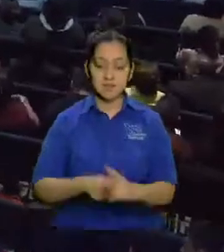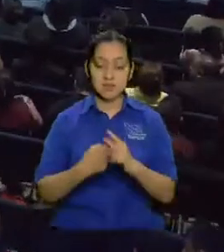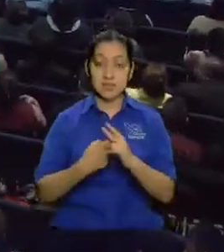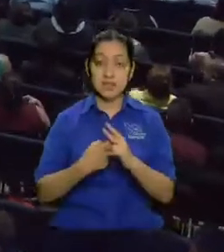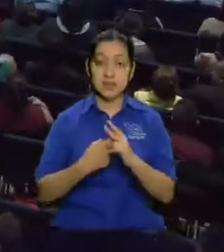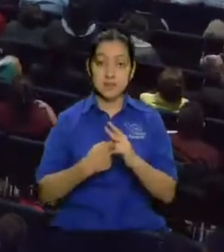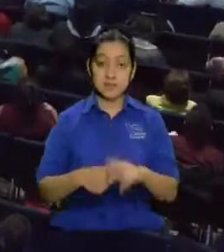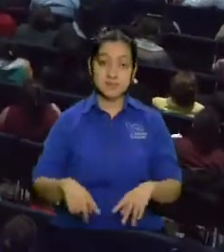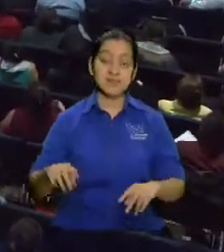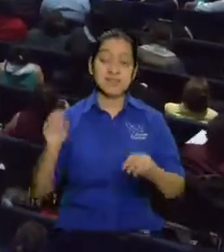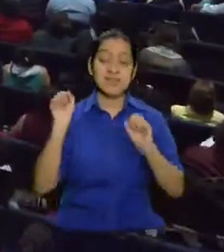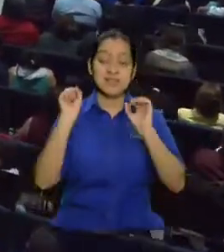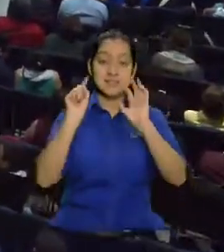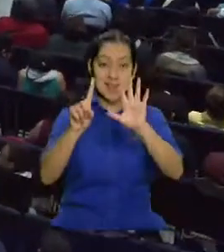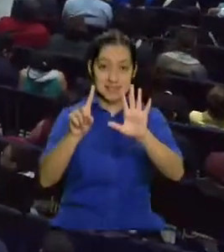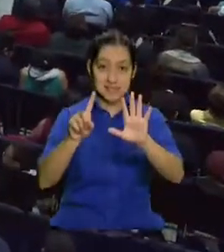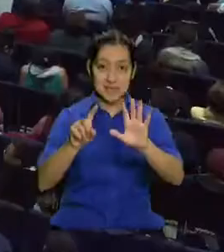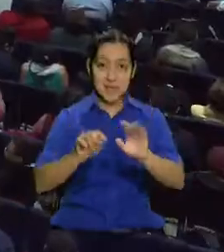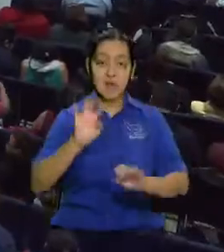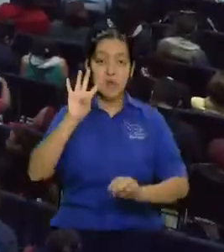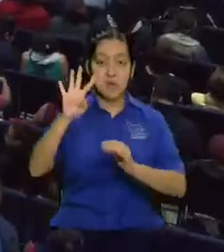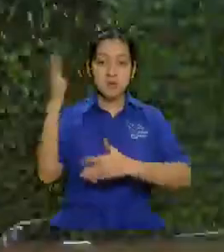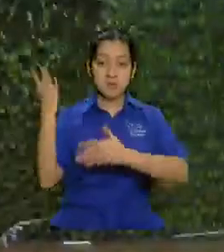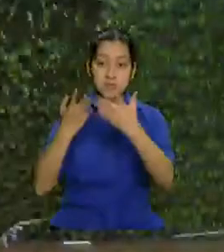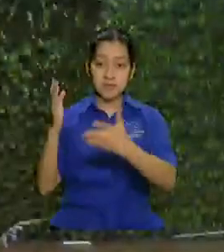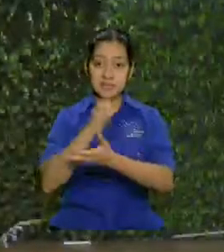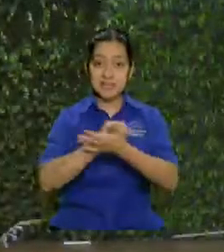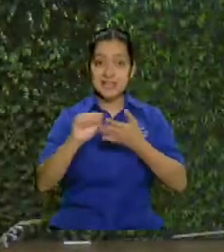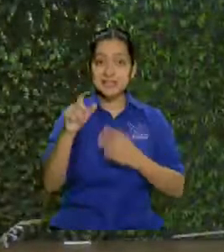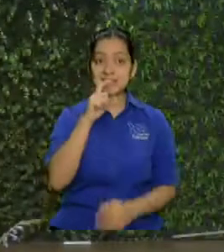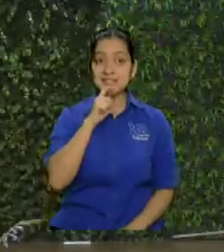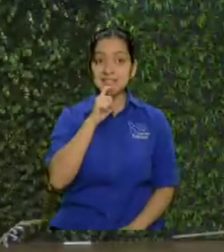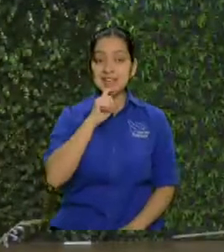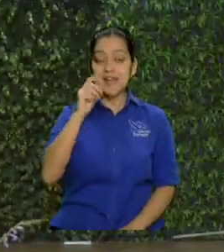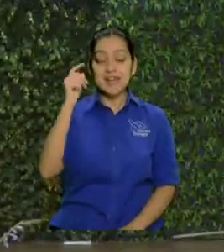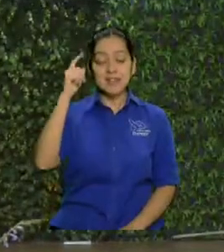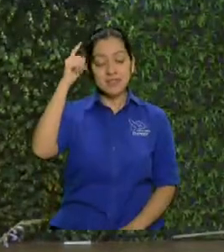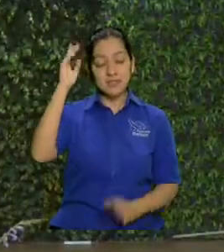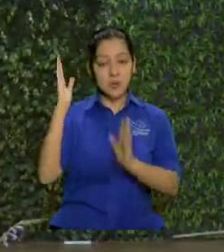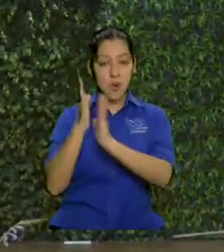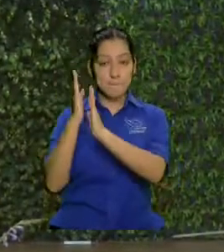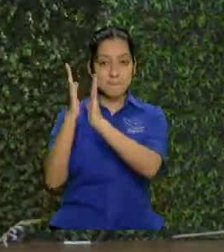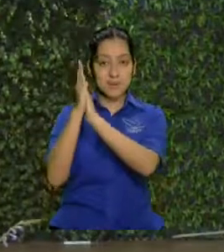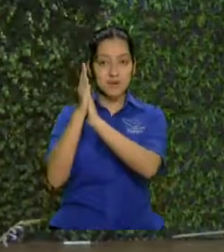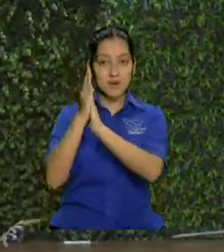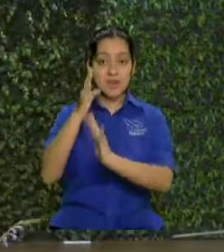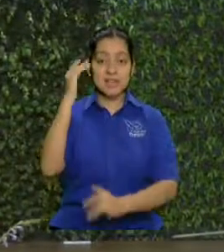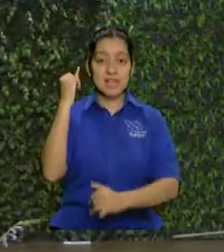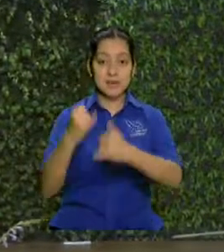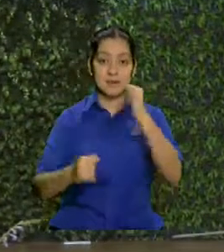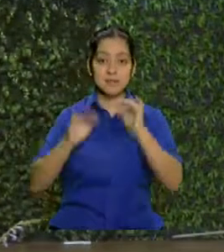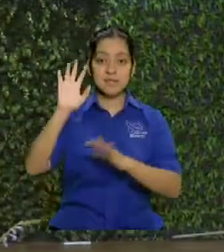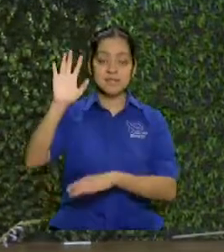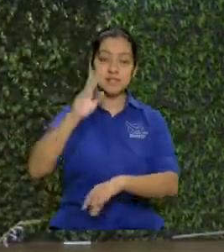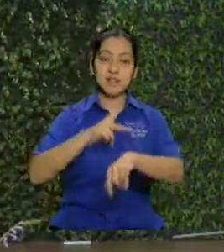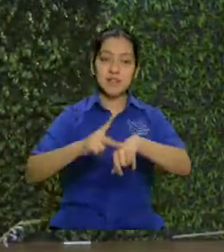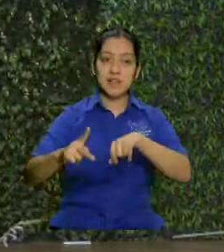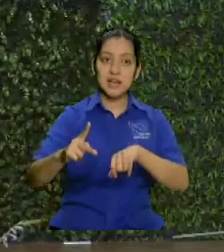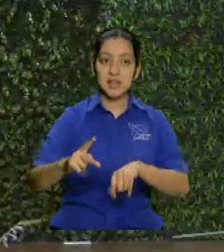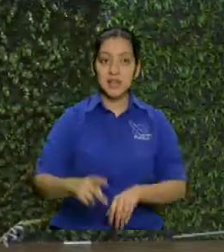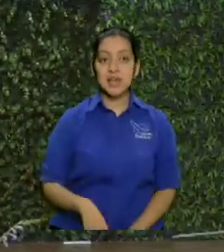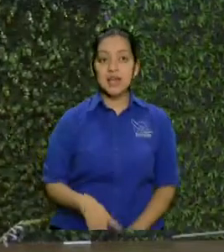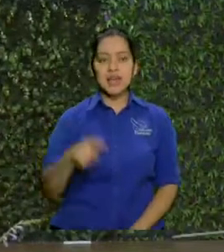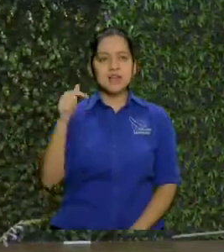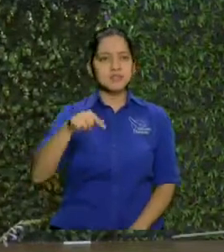a las seis, nuestros cuatro cultos de Santa Cena de día domingo y terminamos a las cinco de la tarde. Esto no es con el propósito